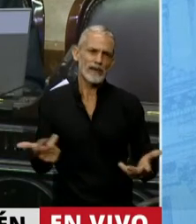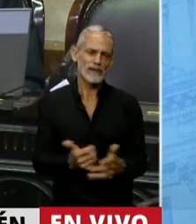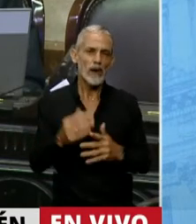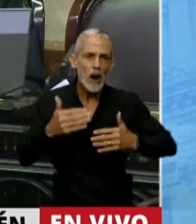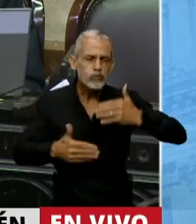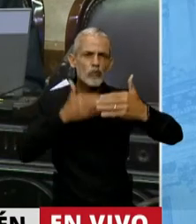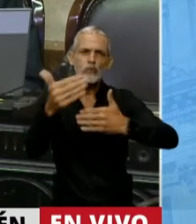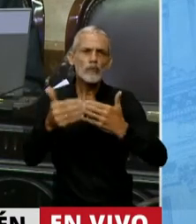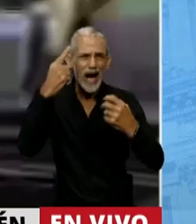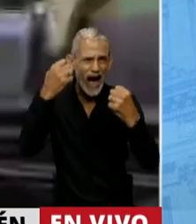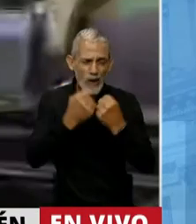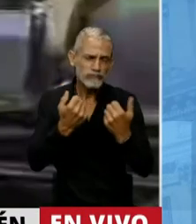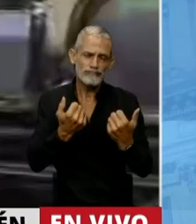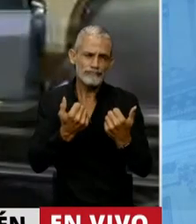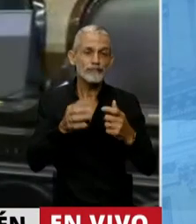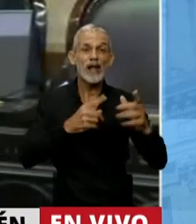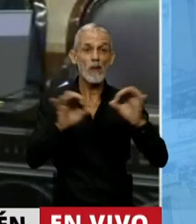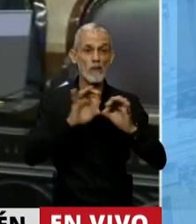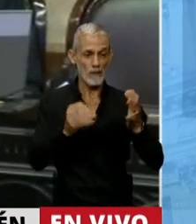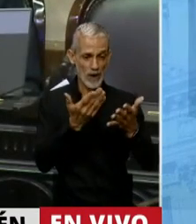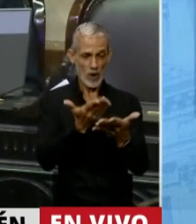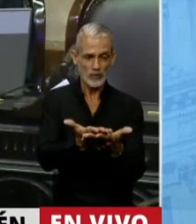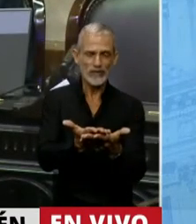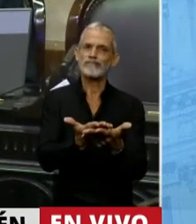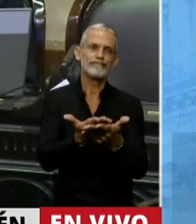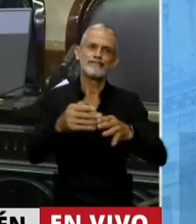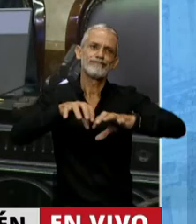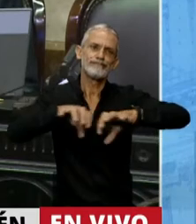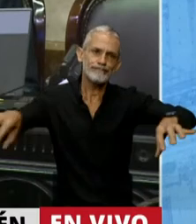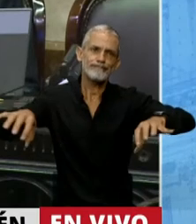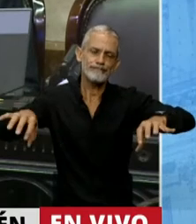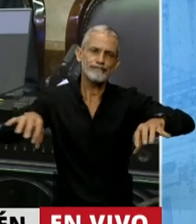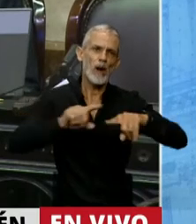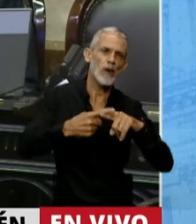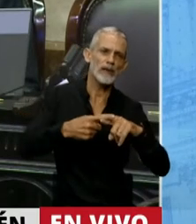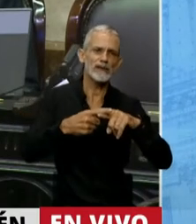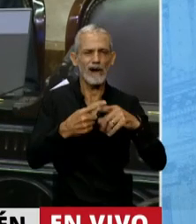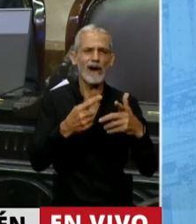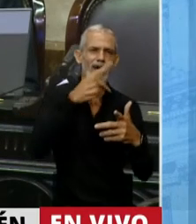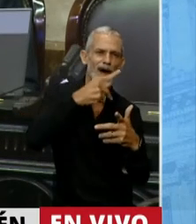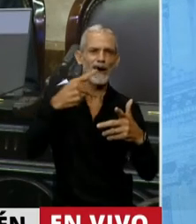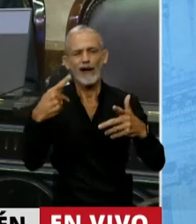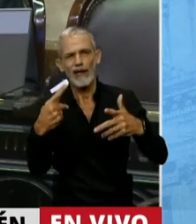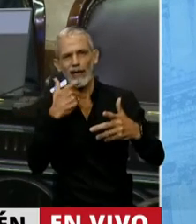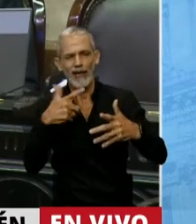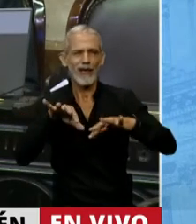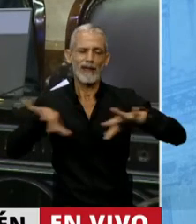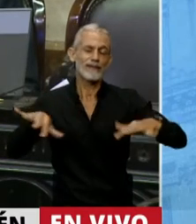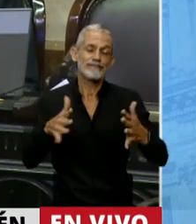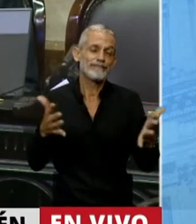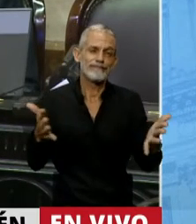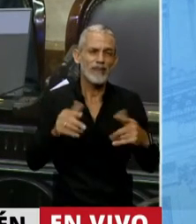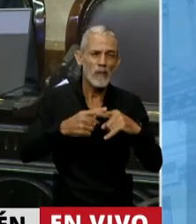Este proyecto cayó sin duda en la grieta que empobrece el debate, que genera una política de